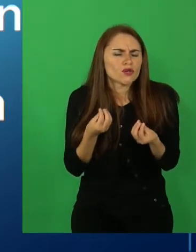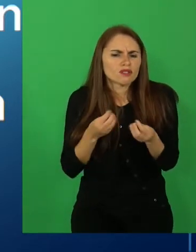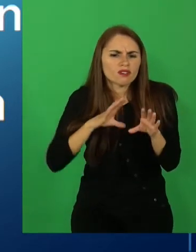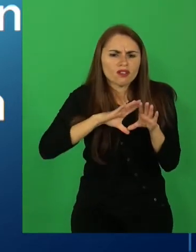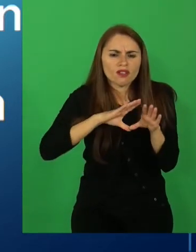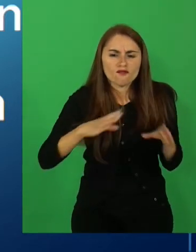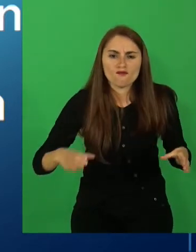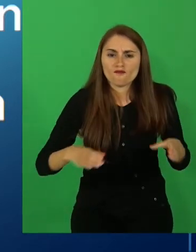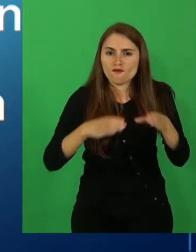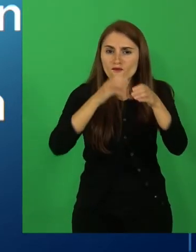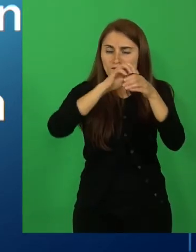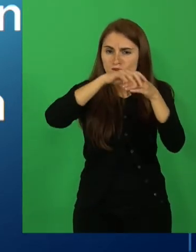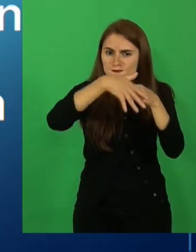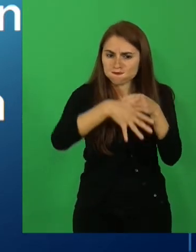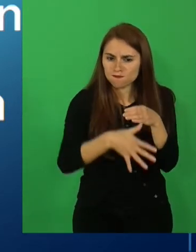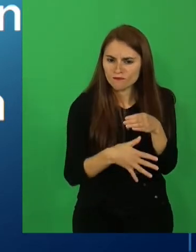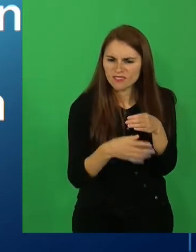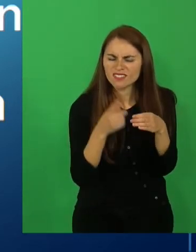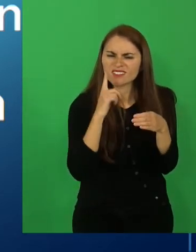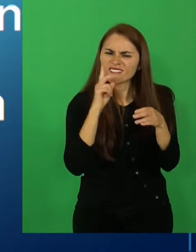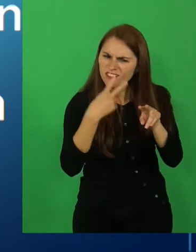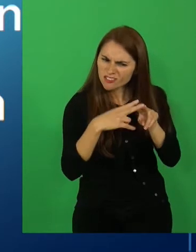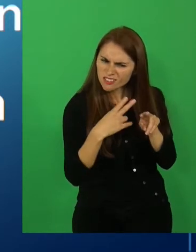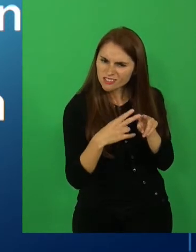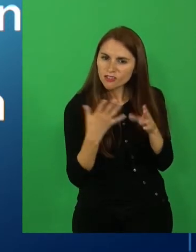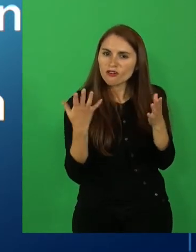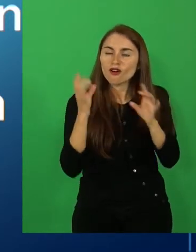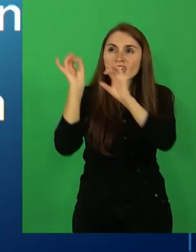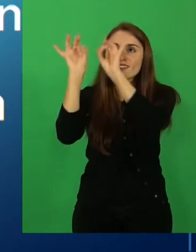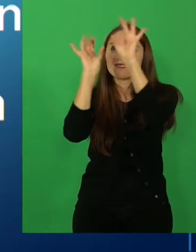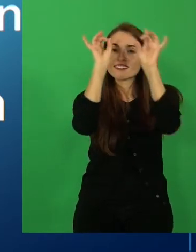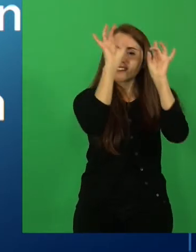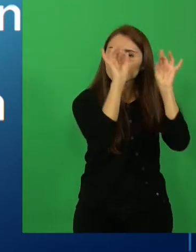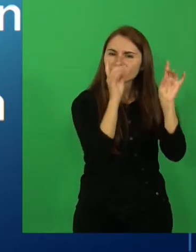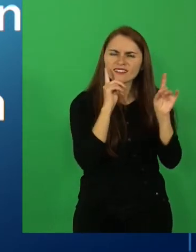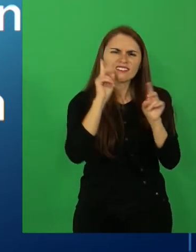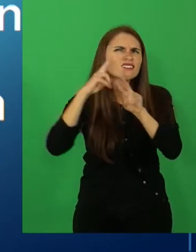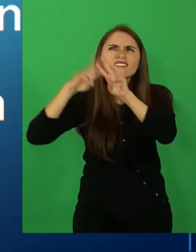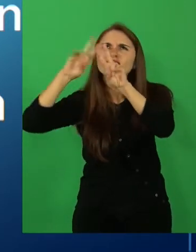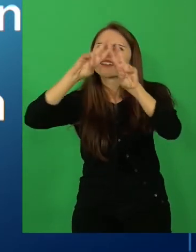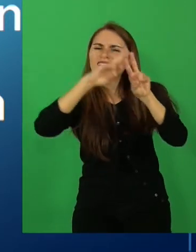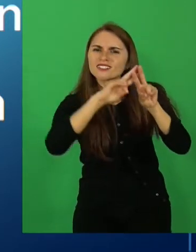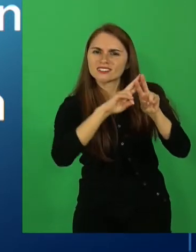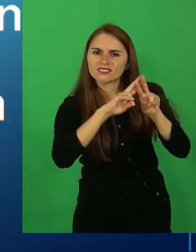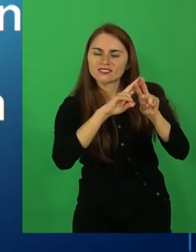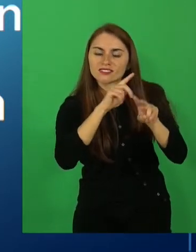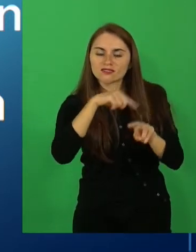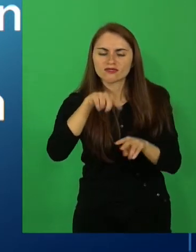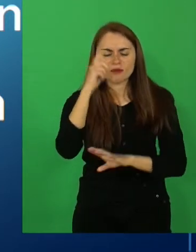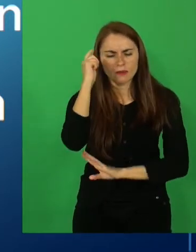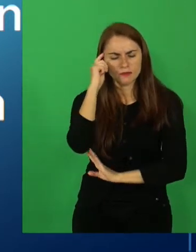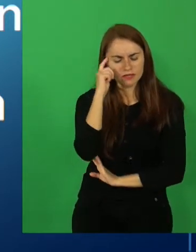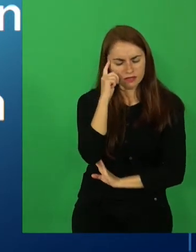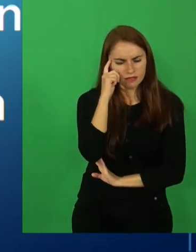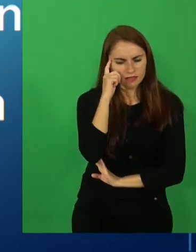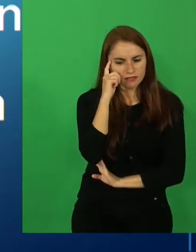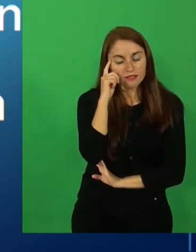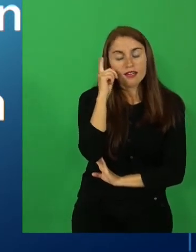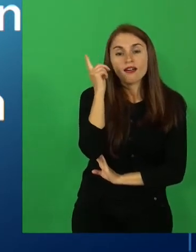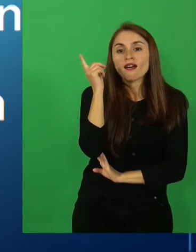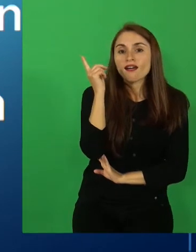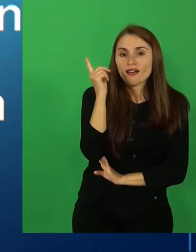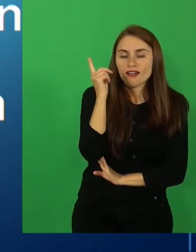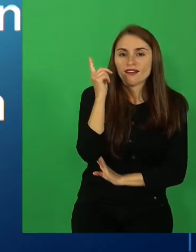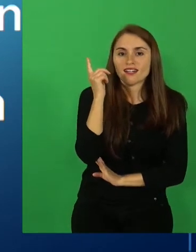¿Quién creó las estrellas? Y ellos mismos se daban